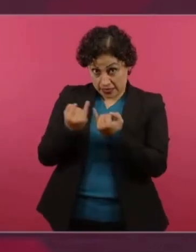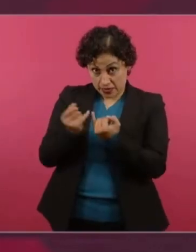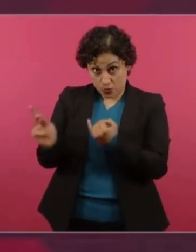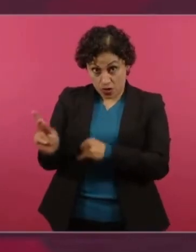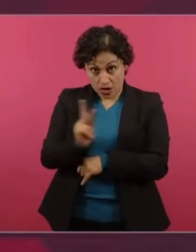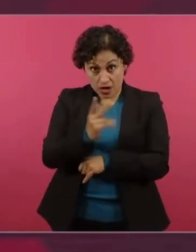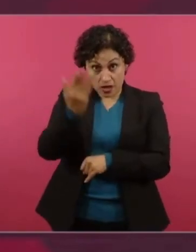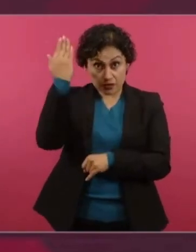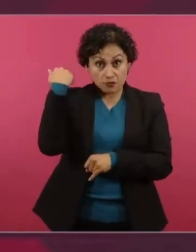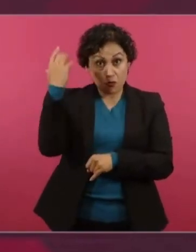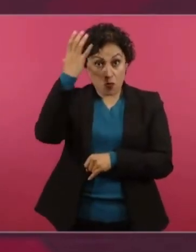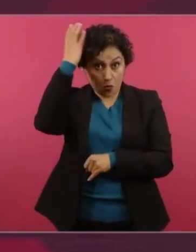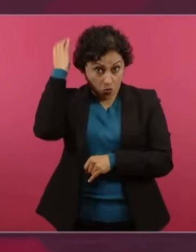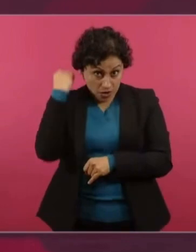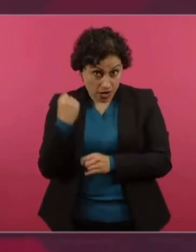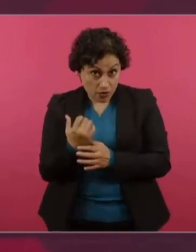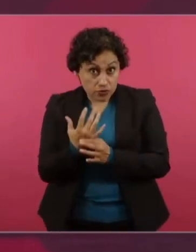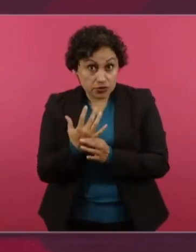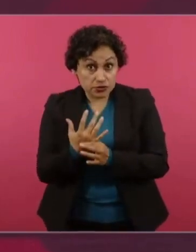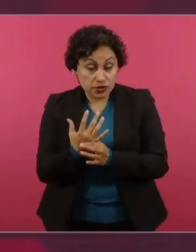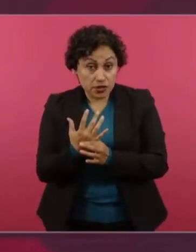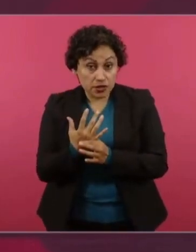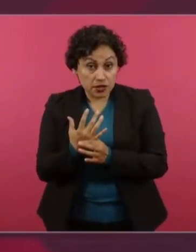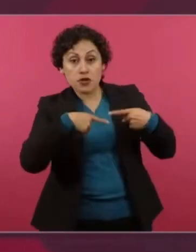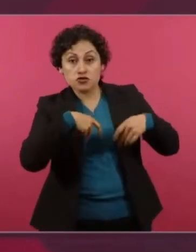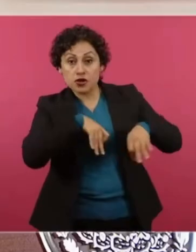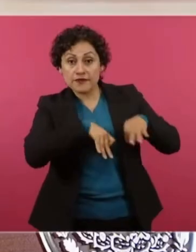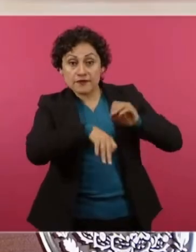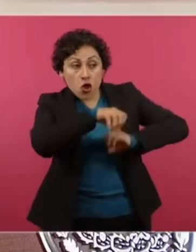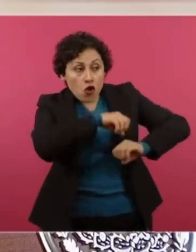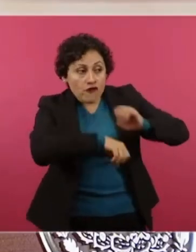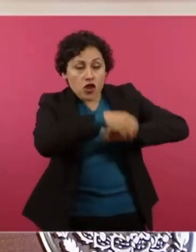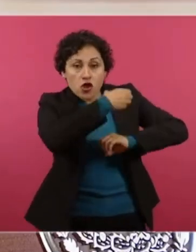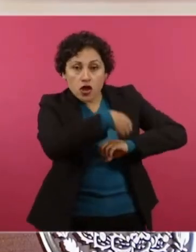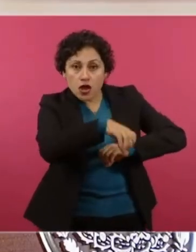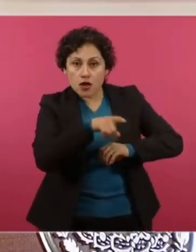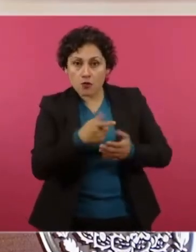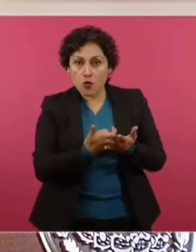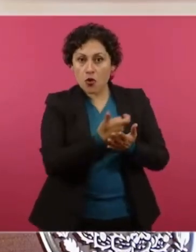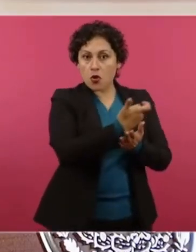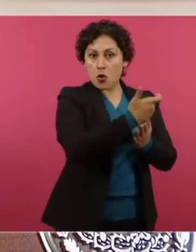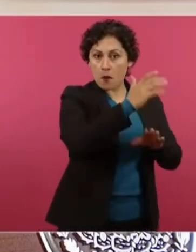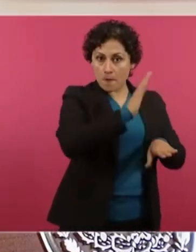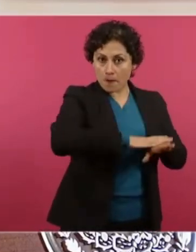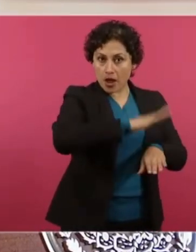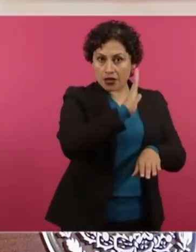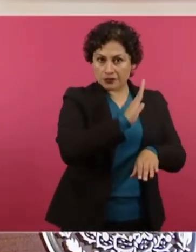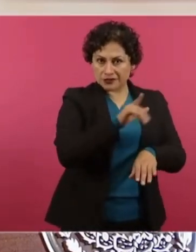que se eleve el salario del peón. No, no sabría,